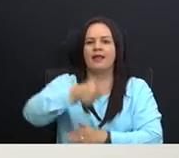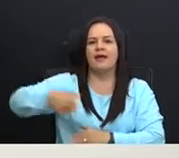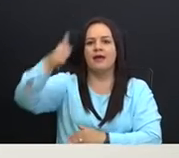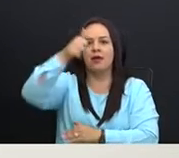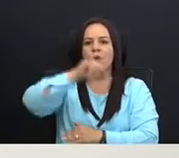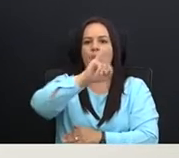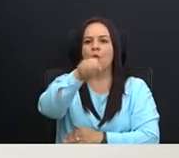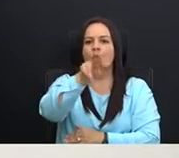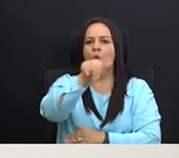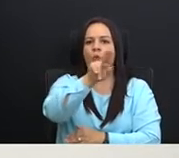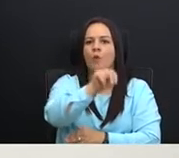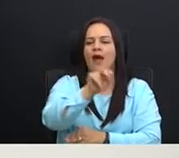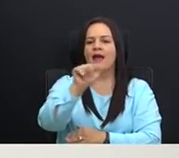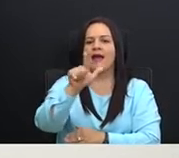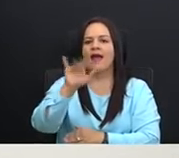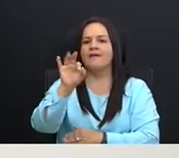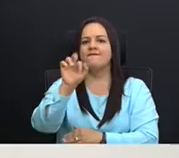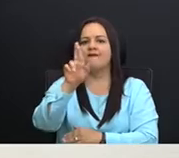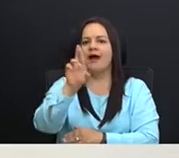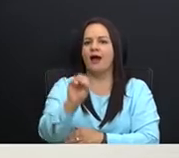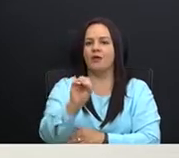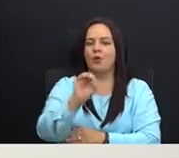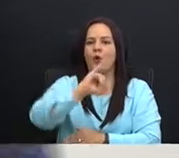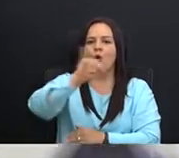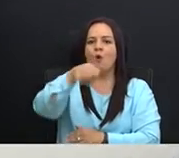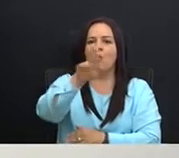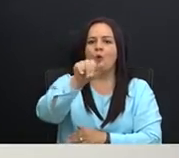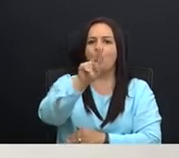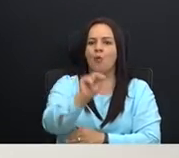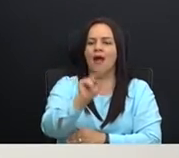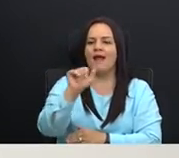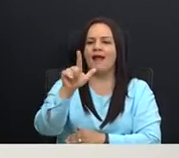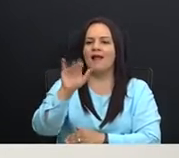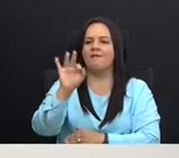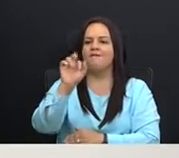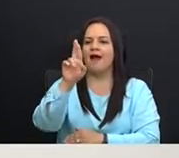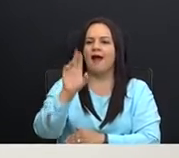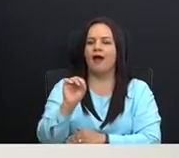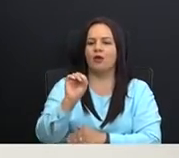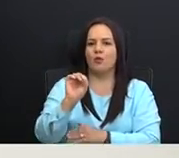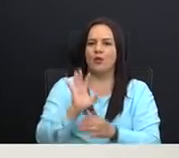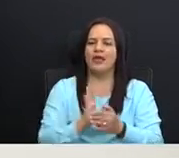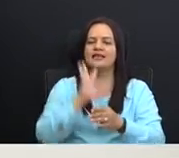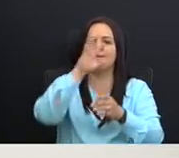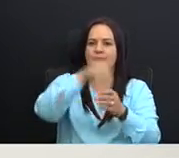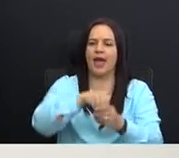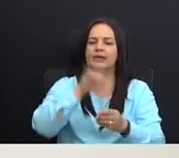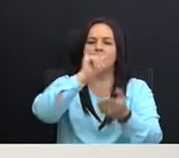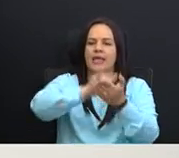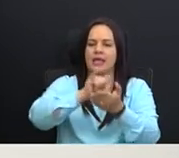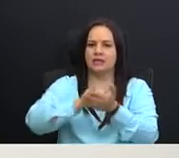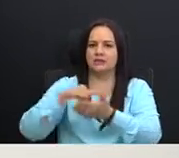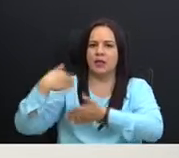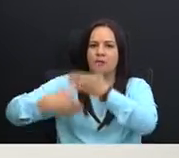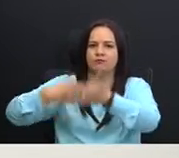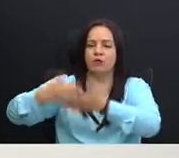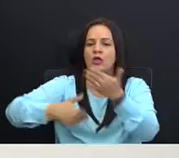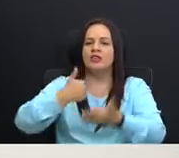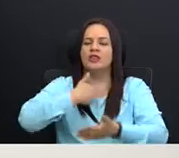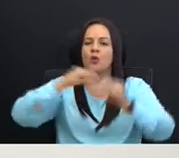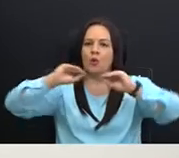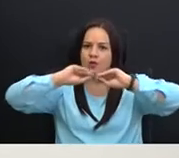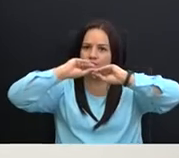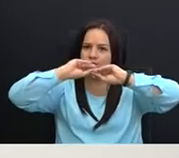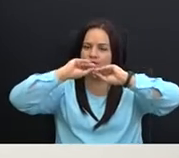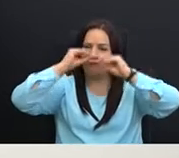Alfaro. Juan Alfaro es parte de todo este engranaje. Yo tengo información clarísima que se la voy a hacer